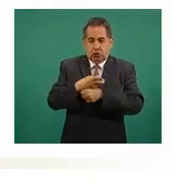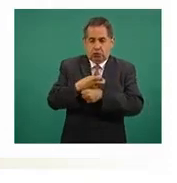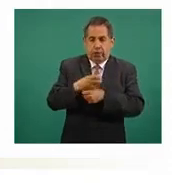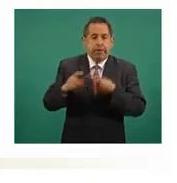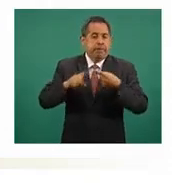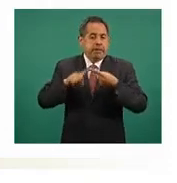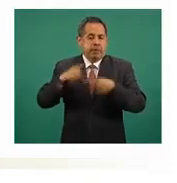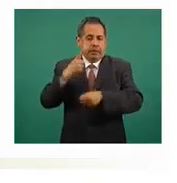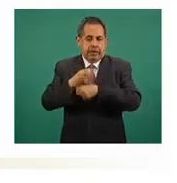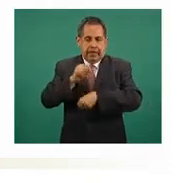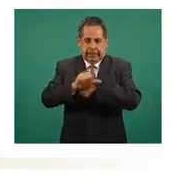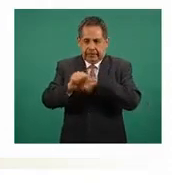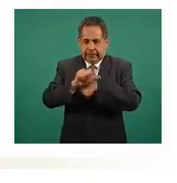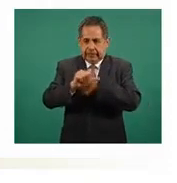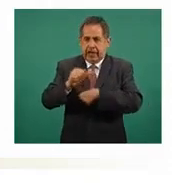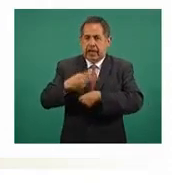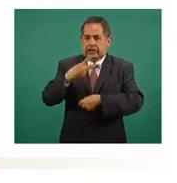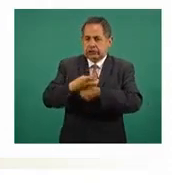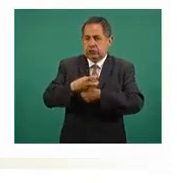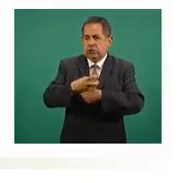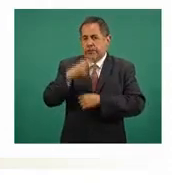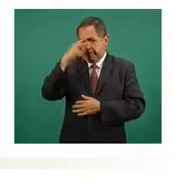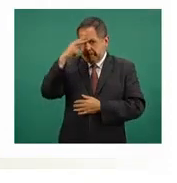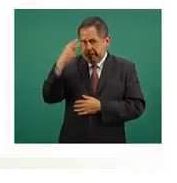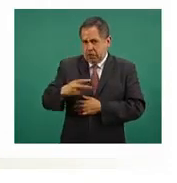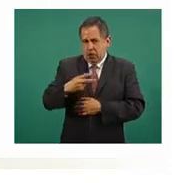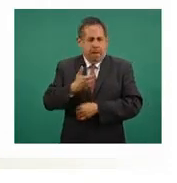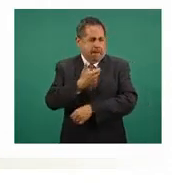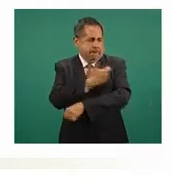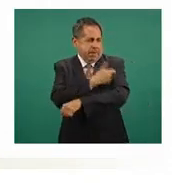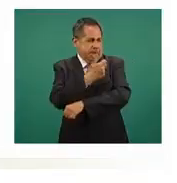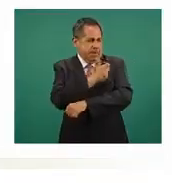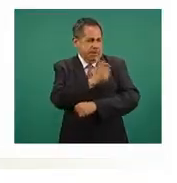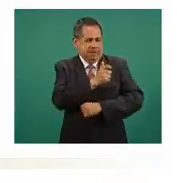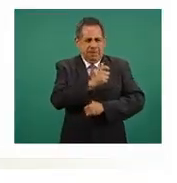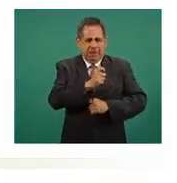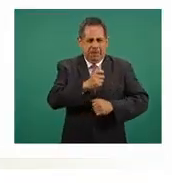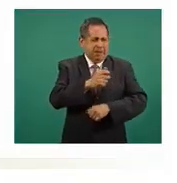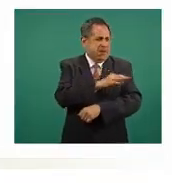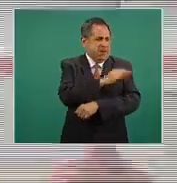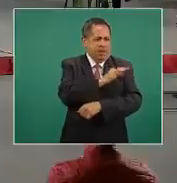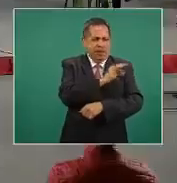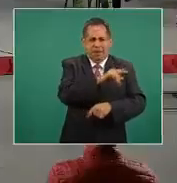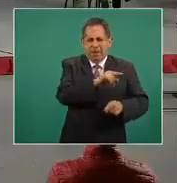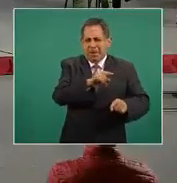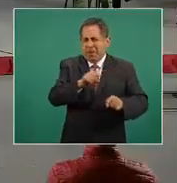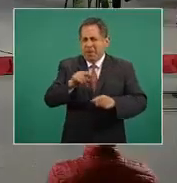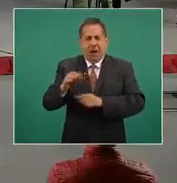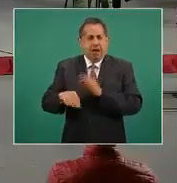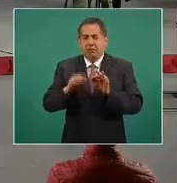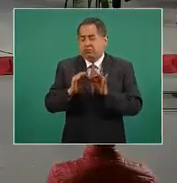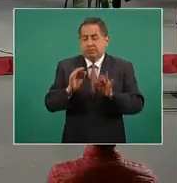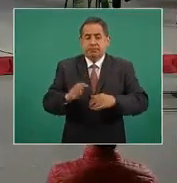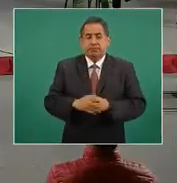Y lo que vamos a ver a partir de hoy es que empezaremos a tener ya un cambio de velocidad muy importante.